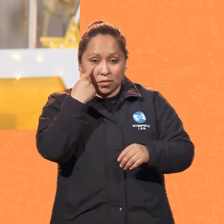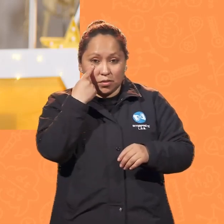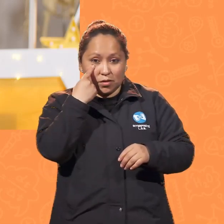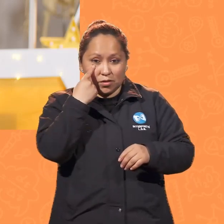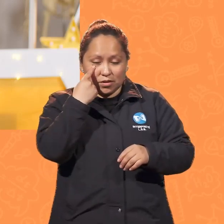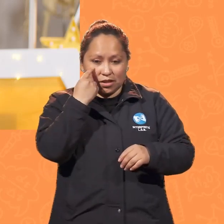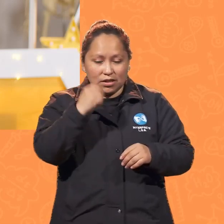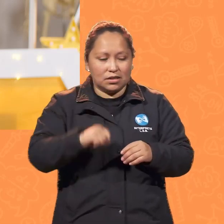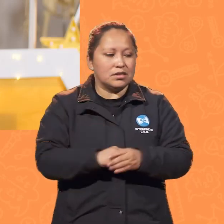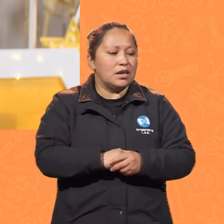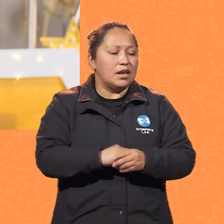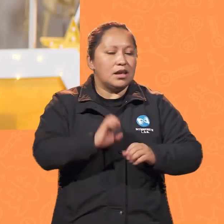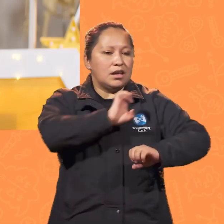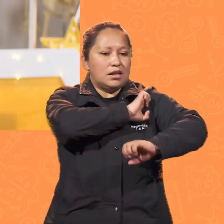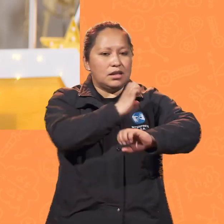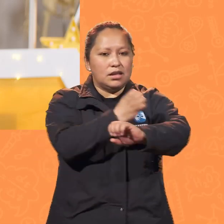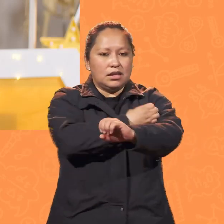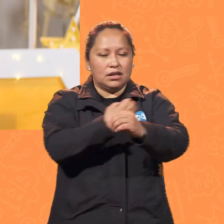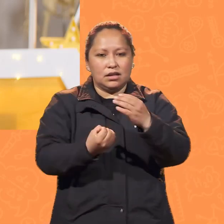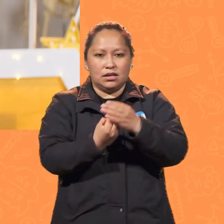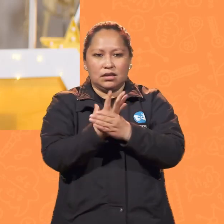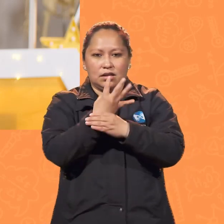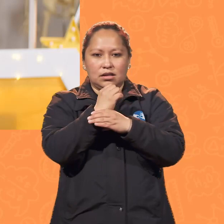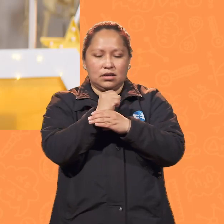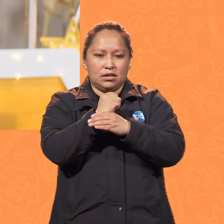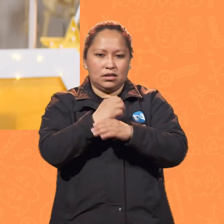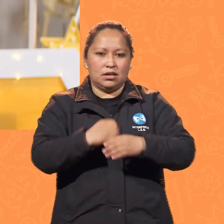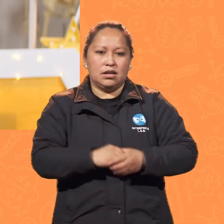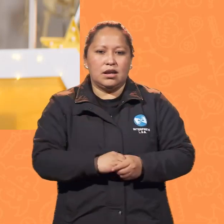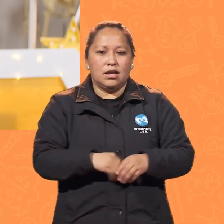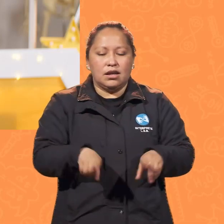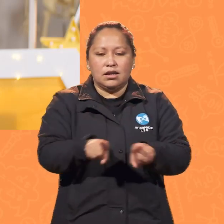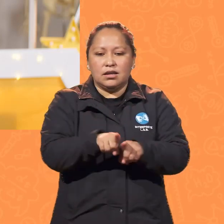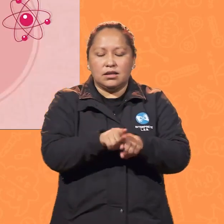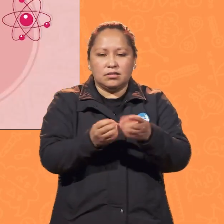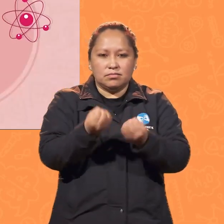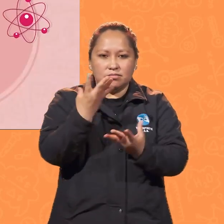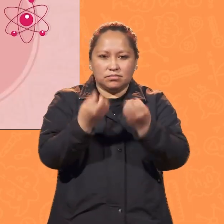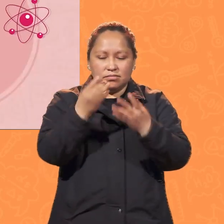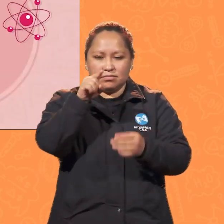proveniente del sol para poder calentar o incluso cocinar tus alimentos.